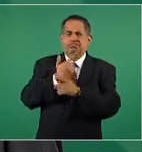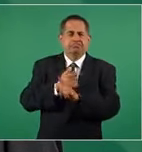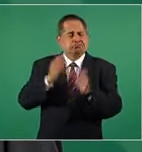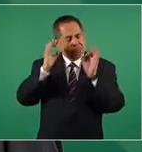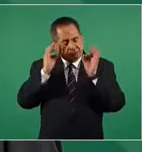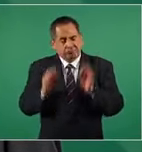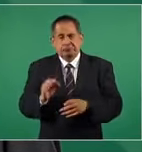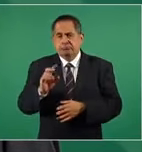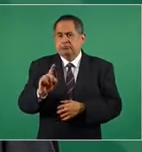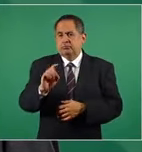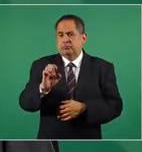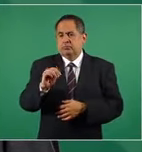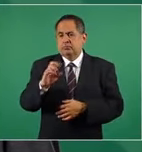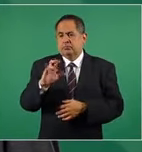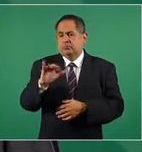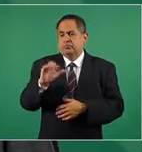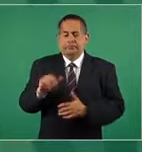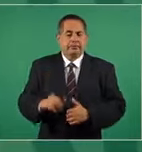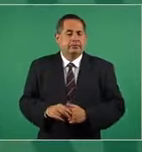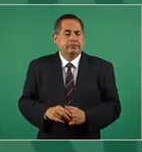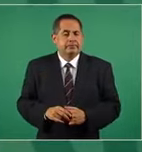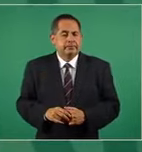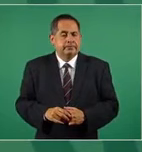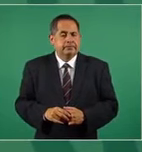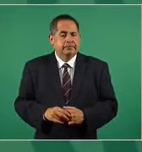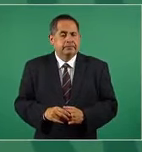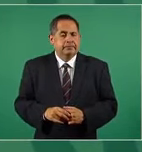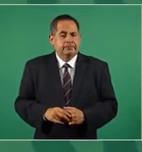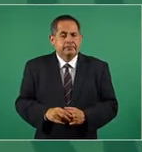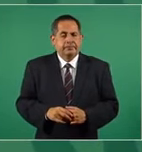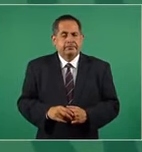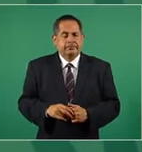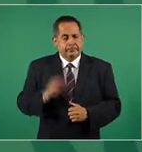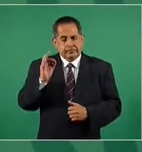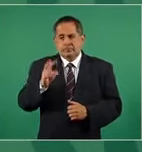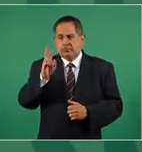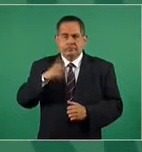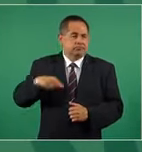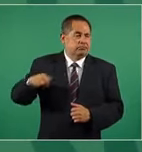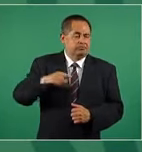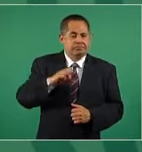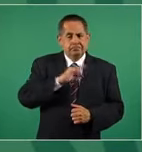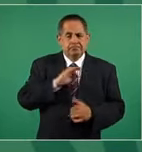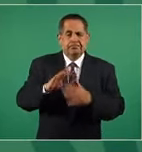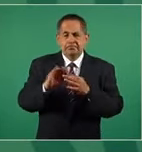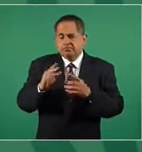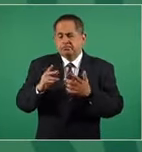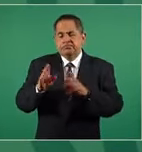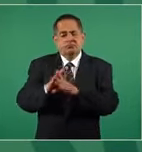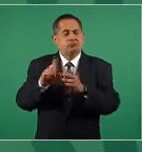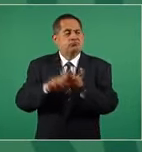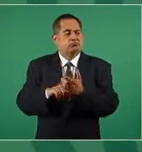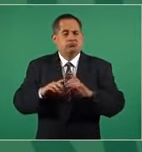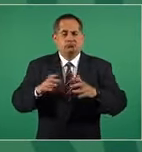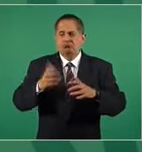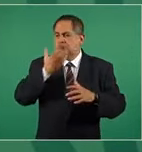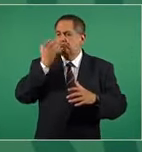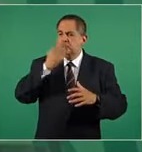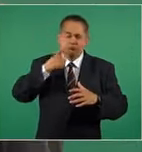una verdadera democracia, democracia, que podamos crear entre todos el hábito de la democracia,